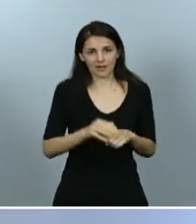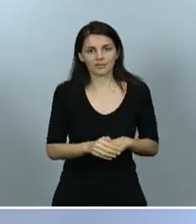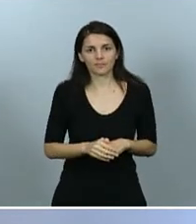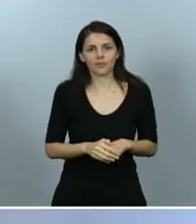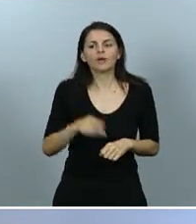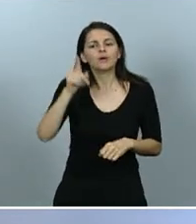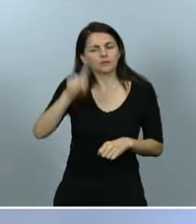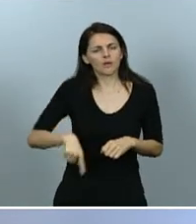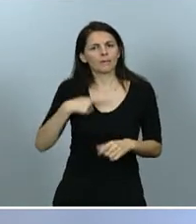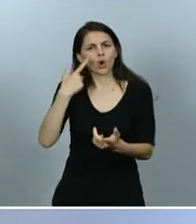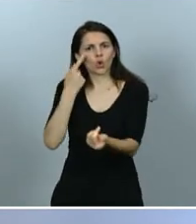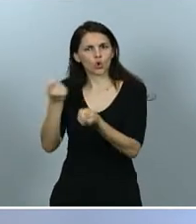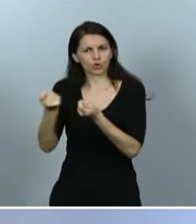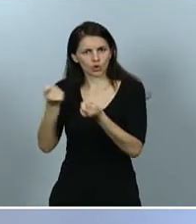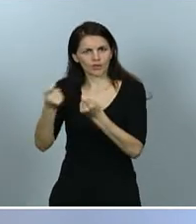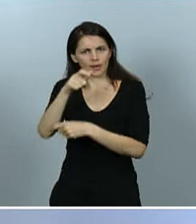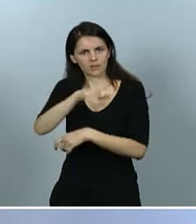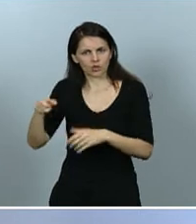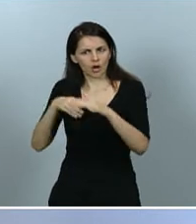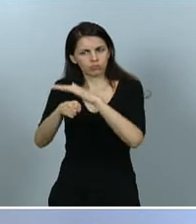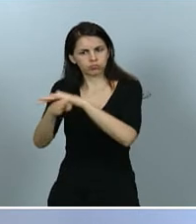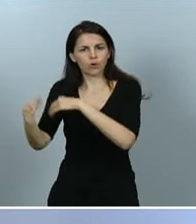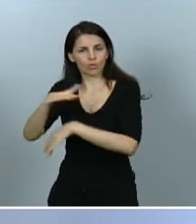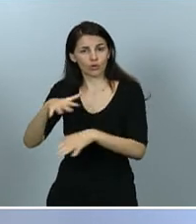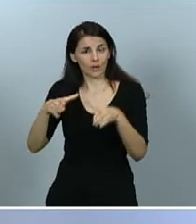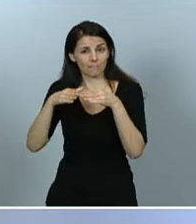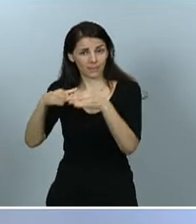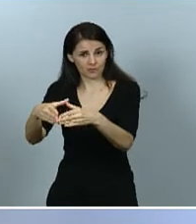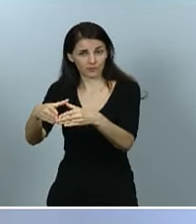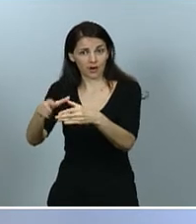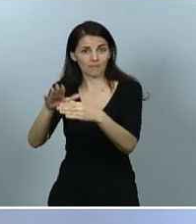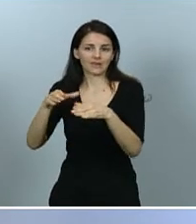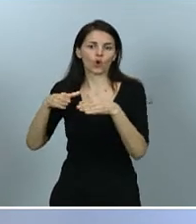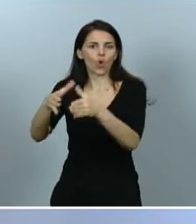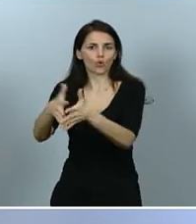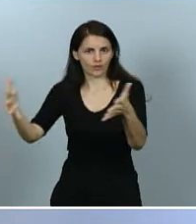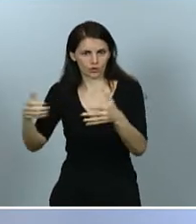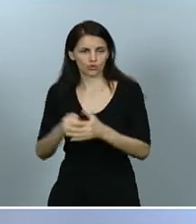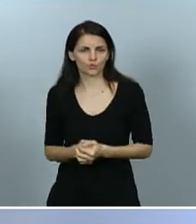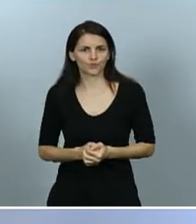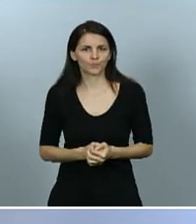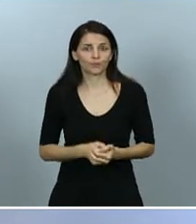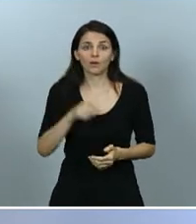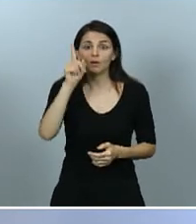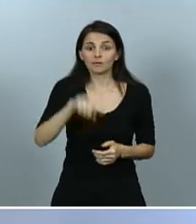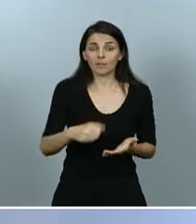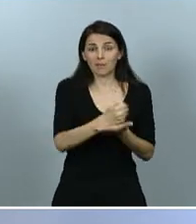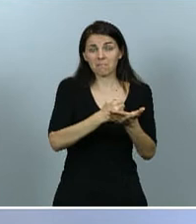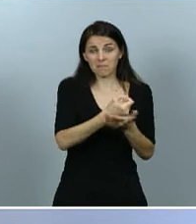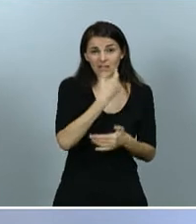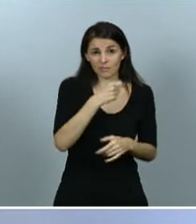en buques y en cruceros. También se adoptan medidas en materia de medicamentos y productos sanitarios, en concreto,